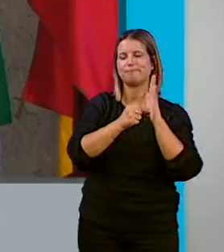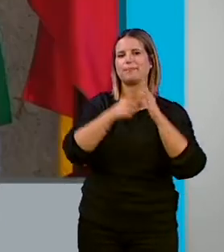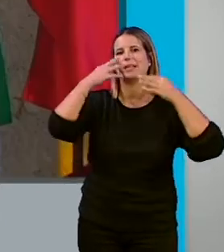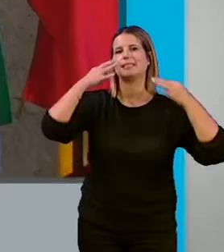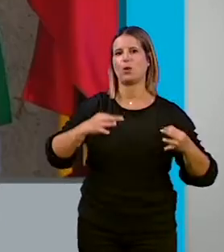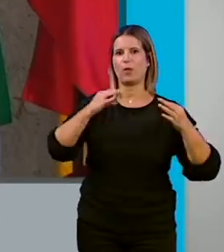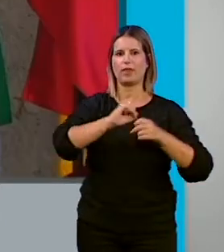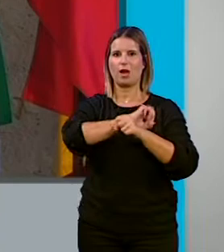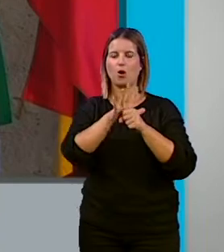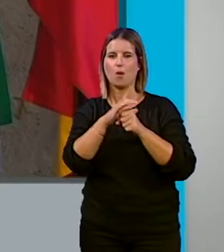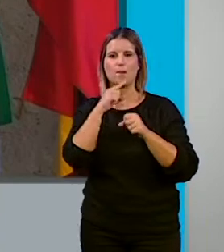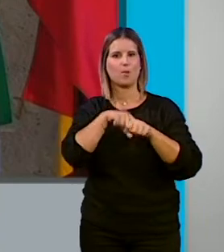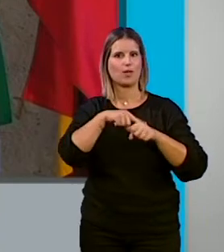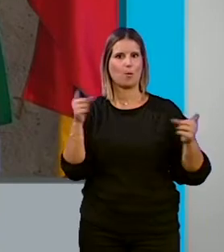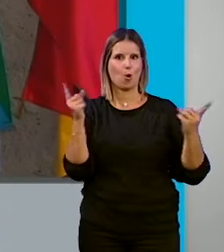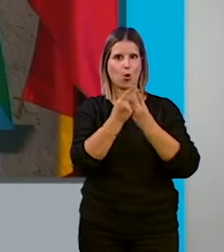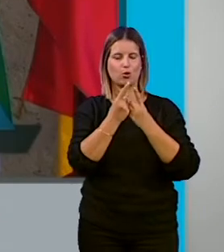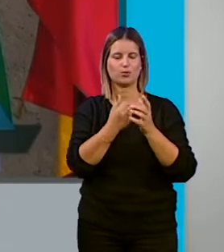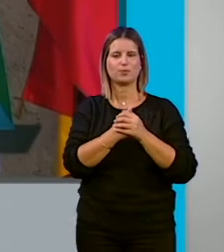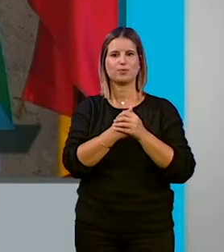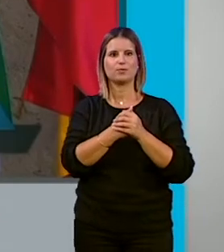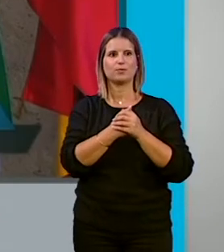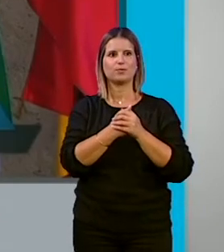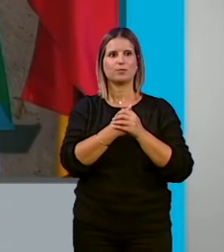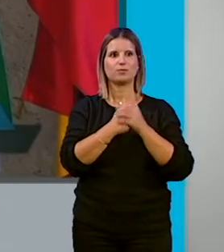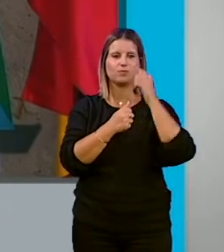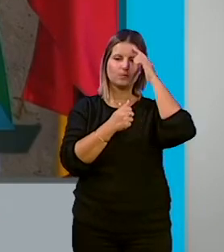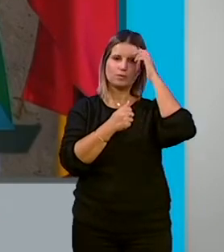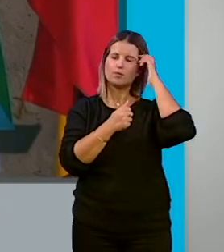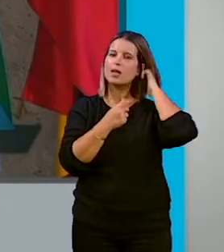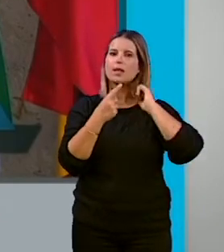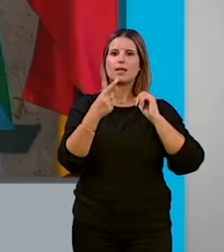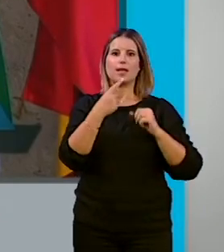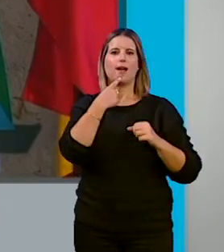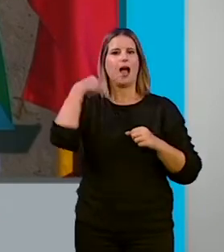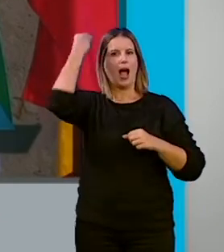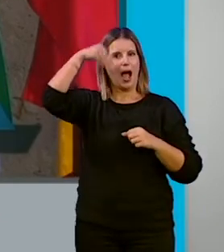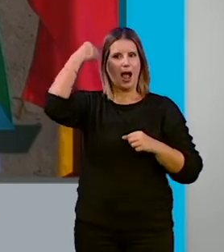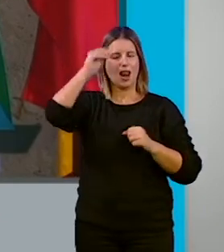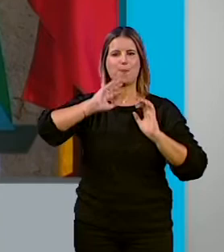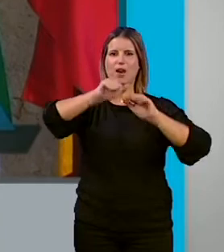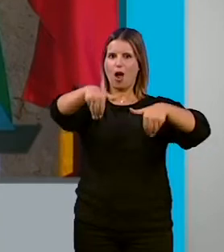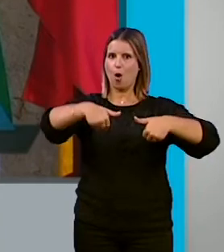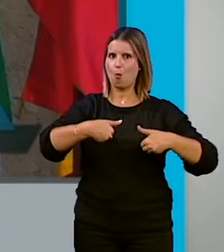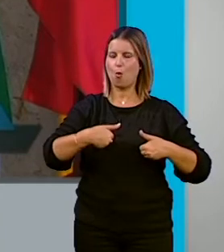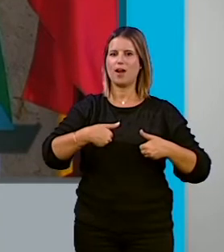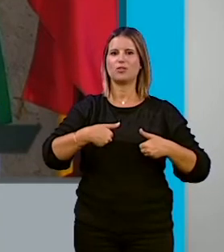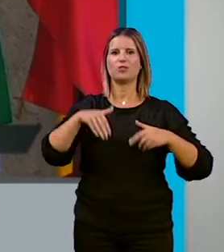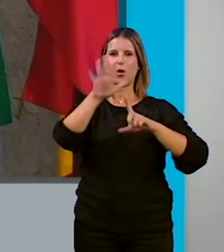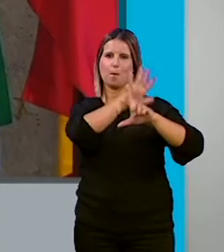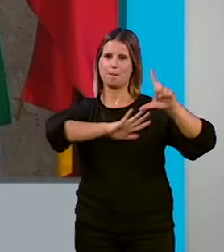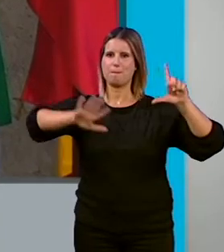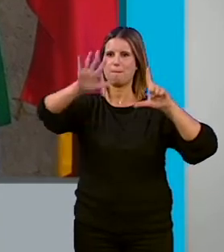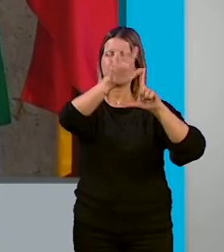tiempo que ha estado abierta al público. Con Odaliscas de Ingresa Picasso, la Alhambra ha vuelto al mapa de los